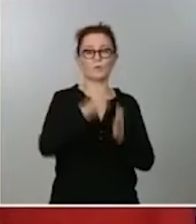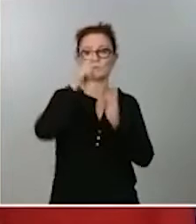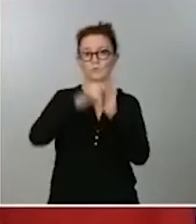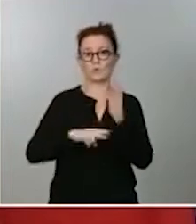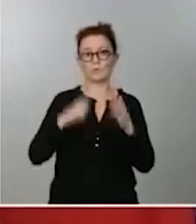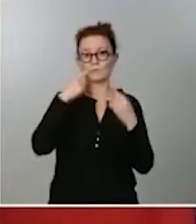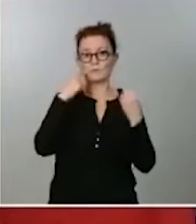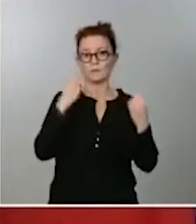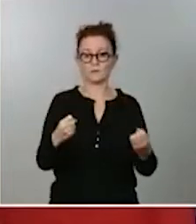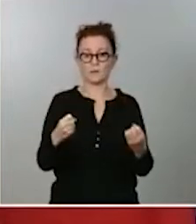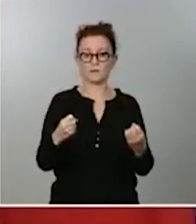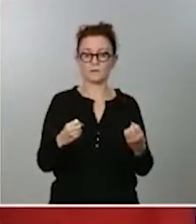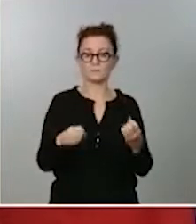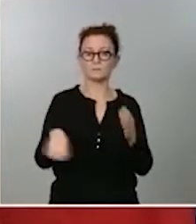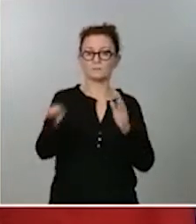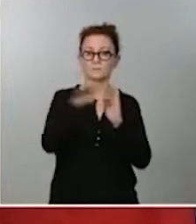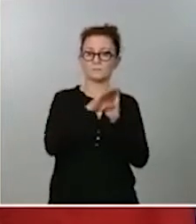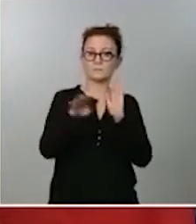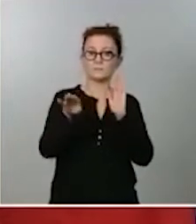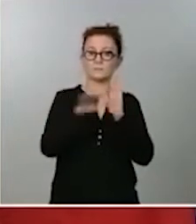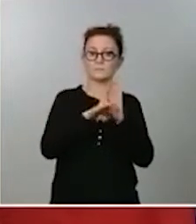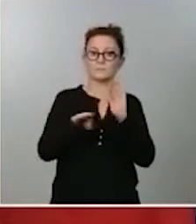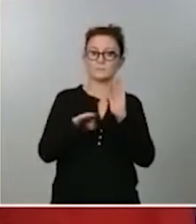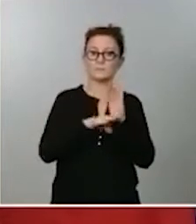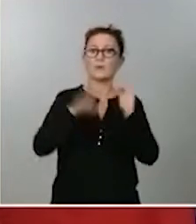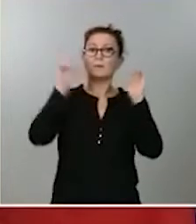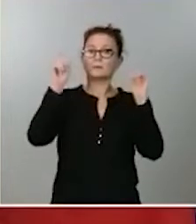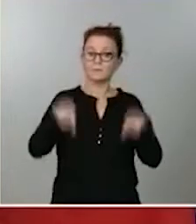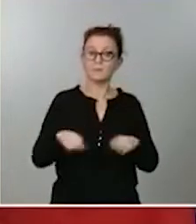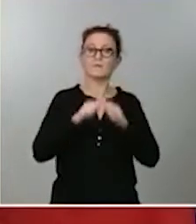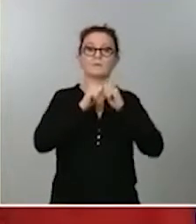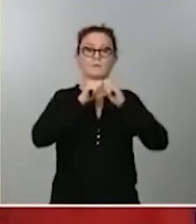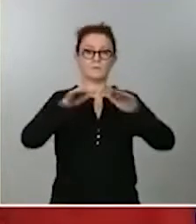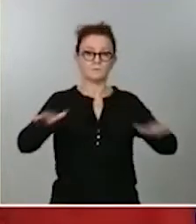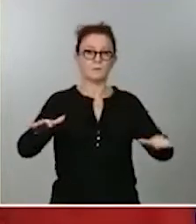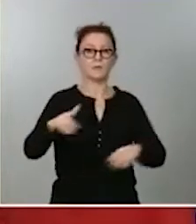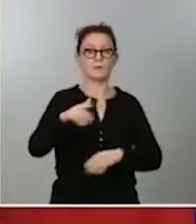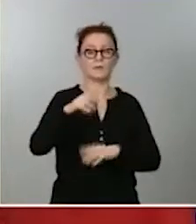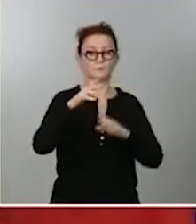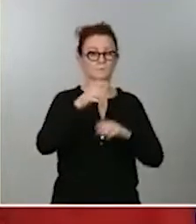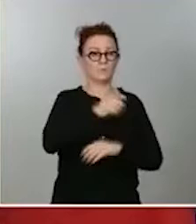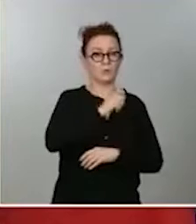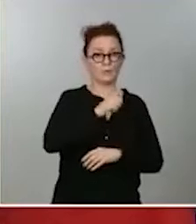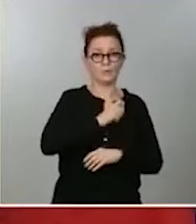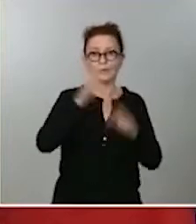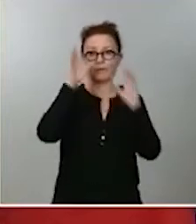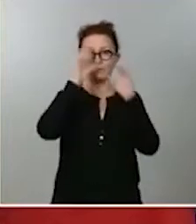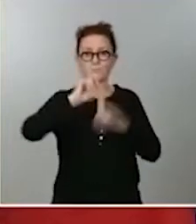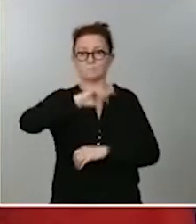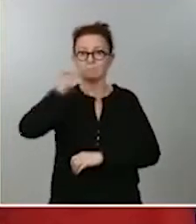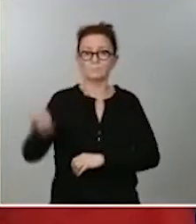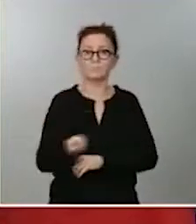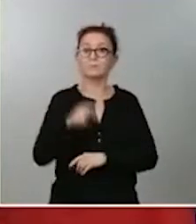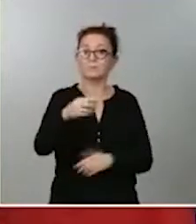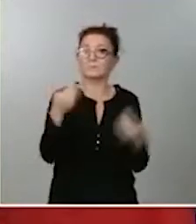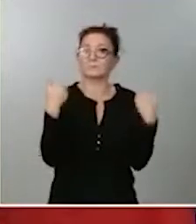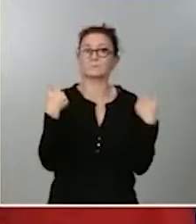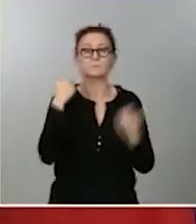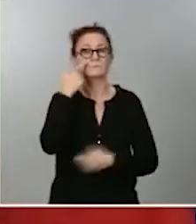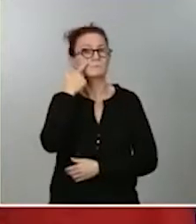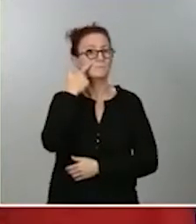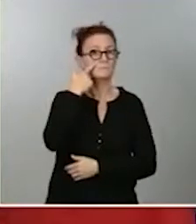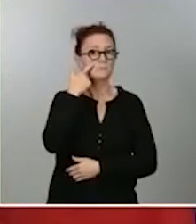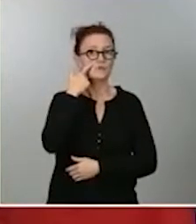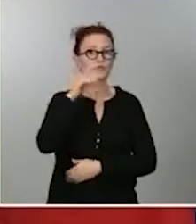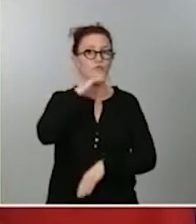vayan dictando. Hemos hecho un despliegue de los cuerpos y fuerzas de seguridad del Estado para que justamente velen por el cumplimiento de